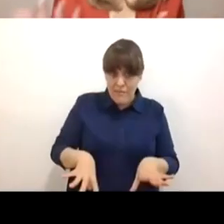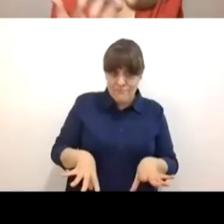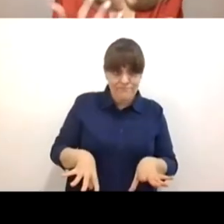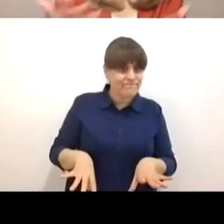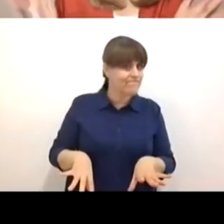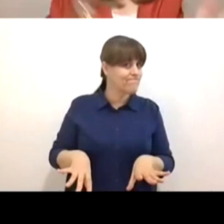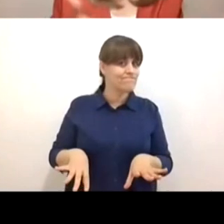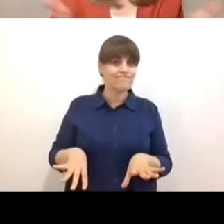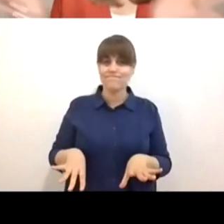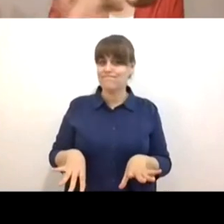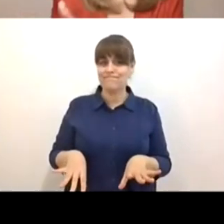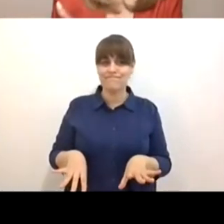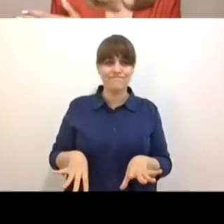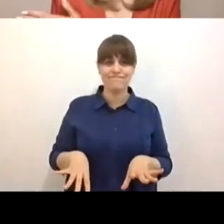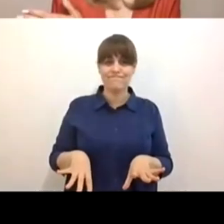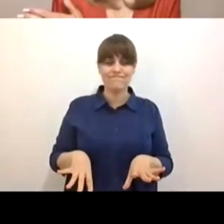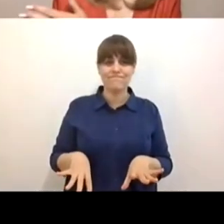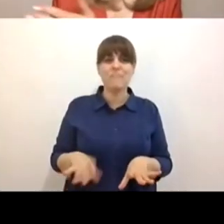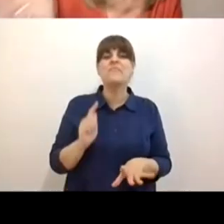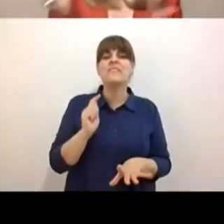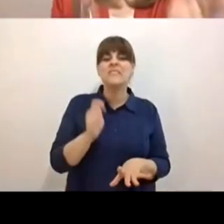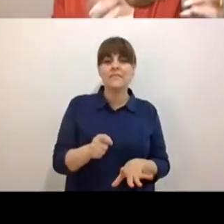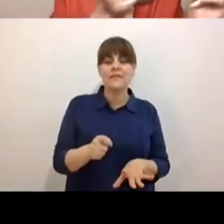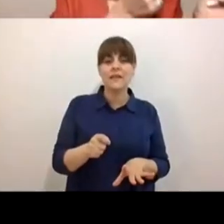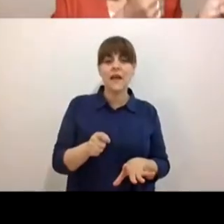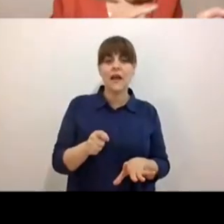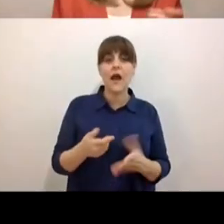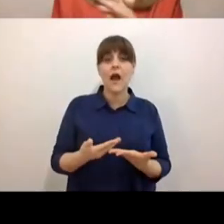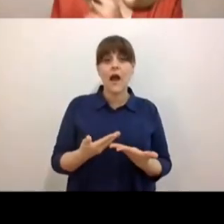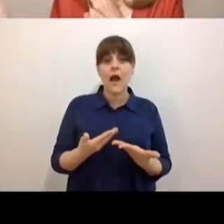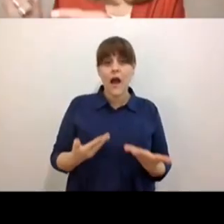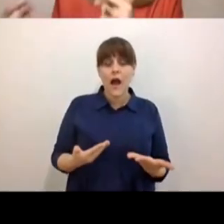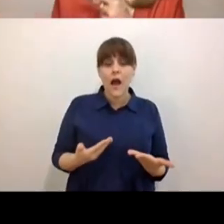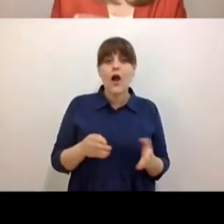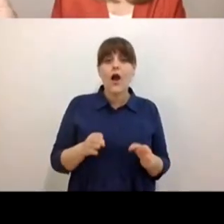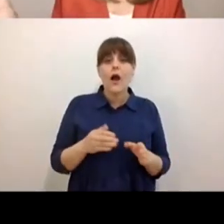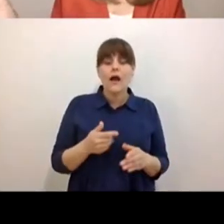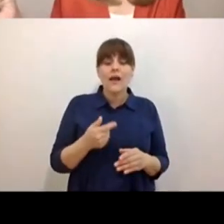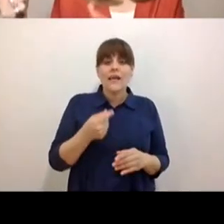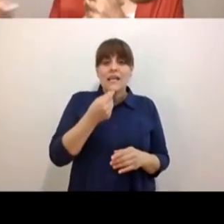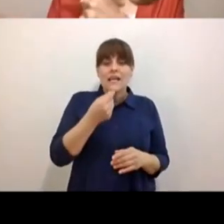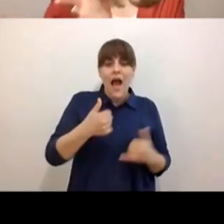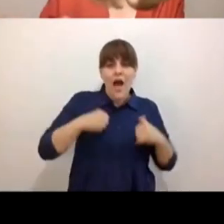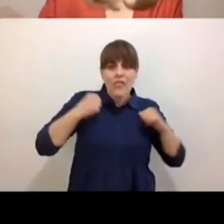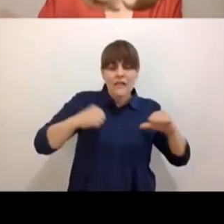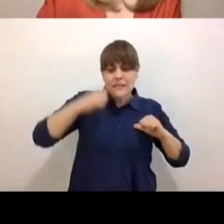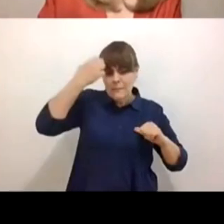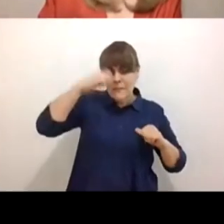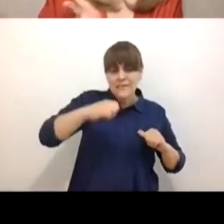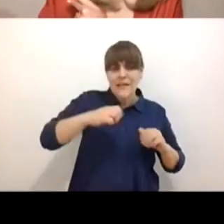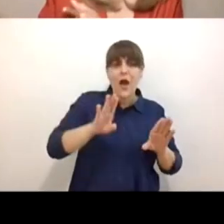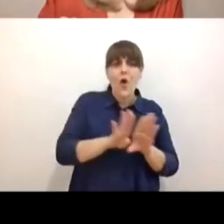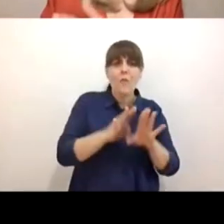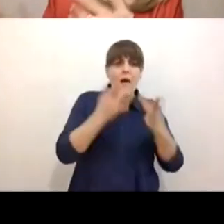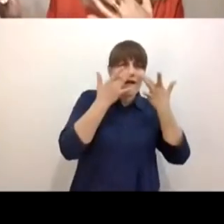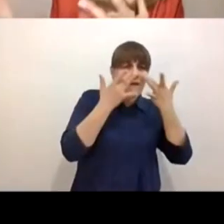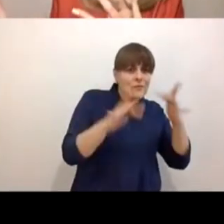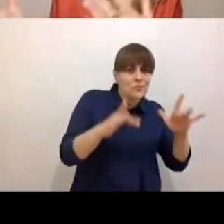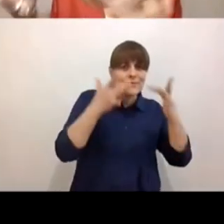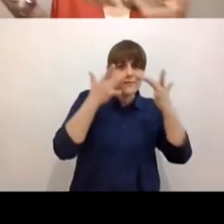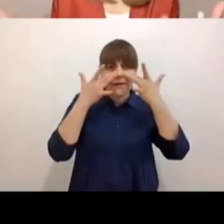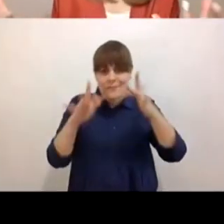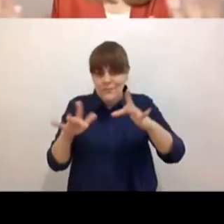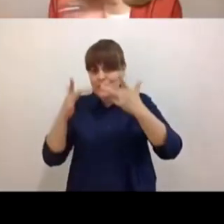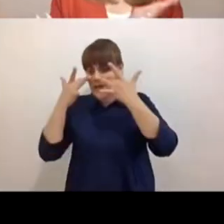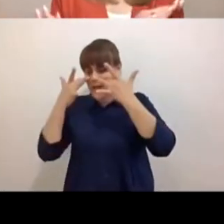a lo que nos ha llevado esto es a una sucesión de pérdidas tremendas, ¿sí? Y